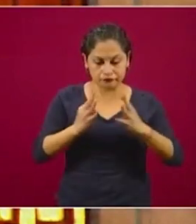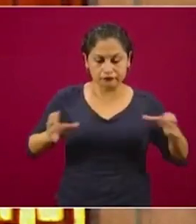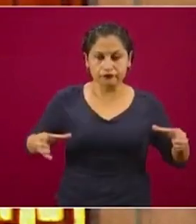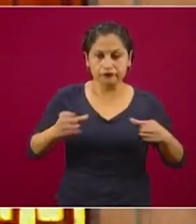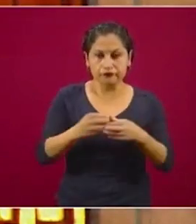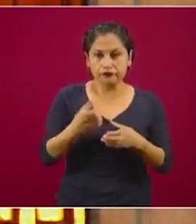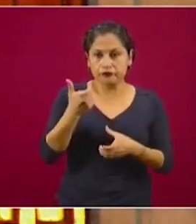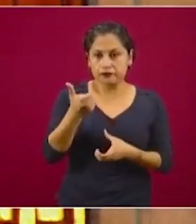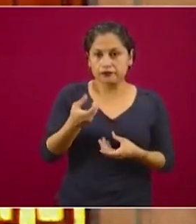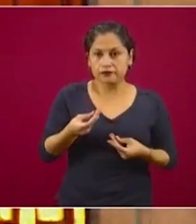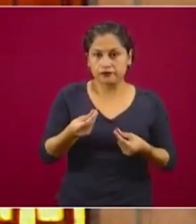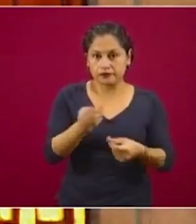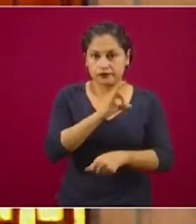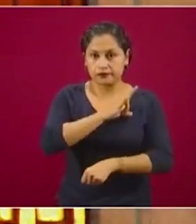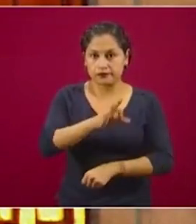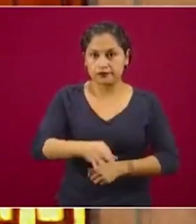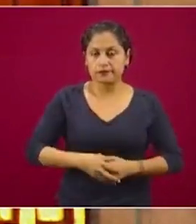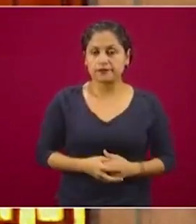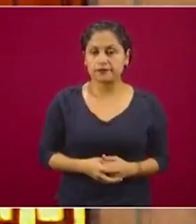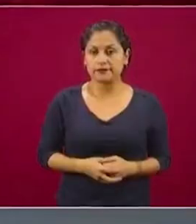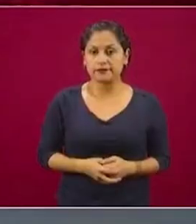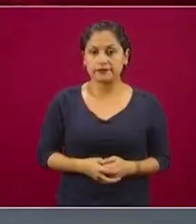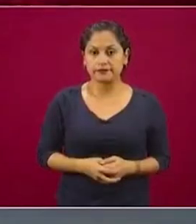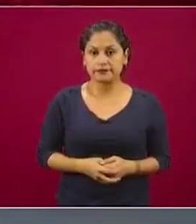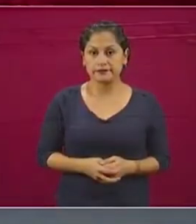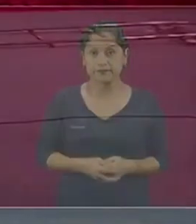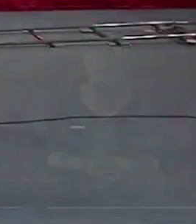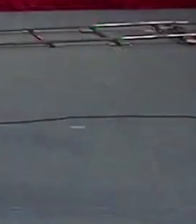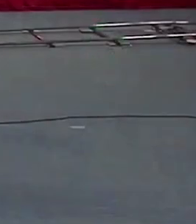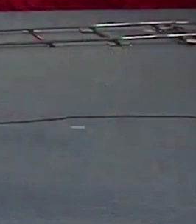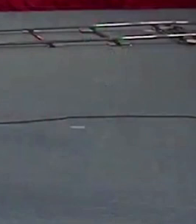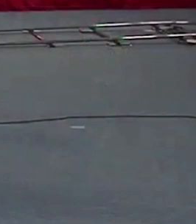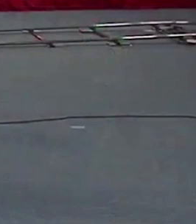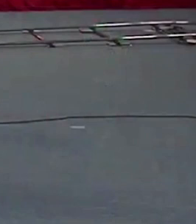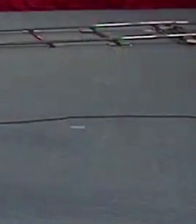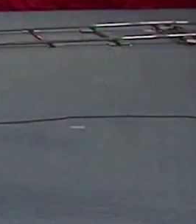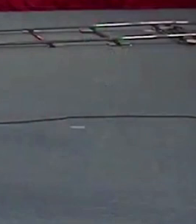público. Ese es el gran paso cualitativo. Siguiente, por favor.